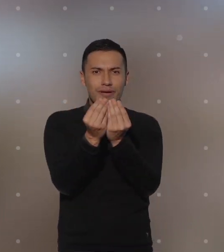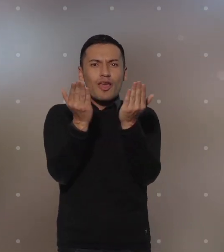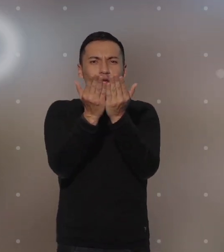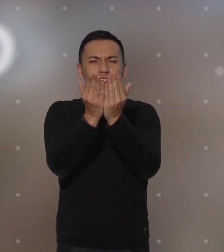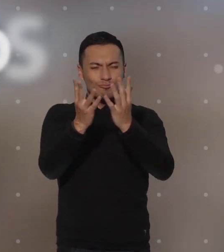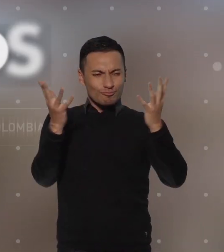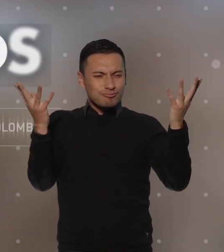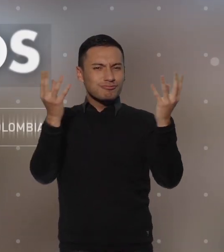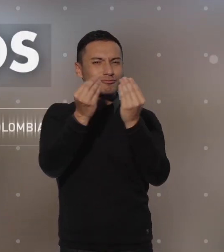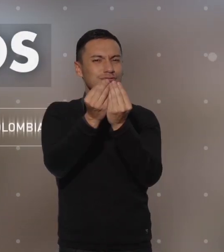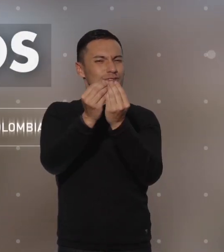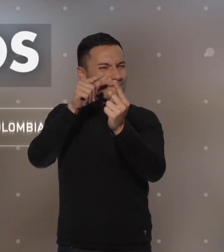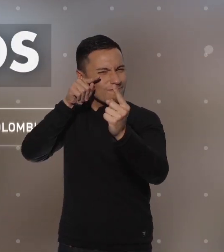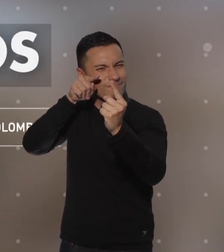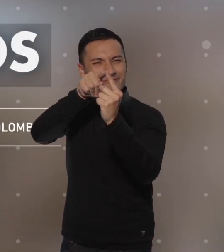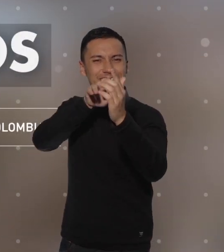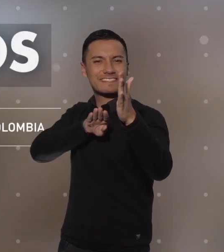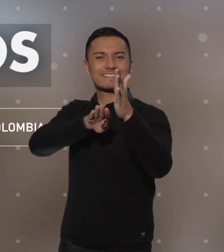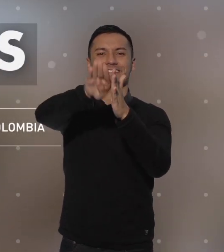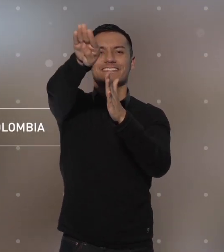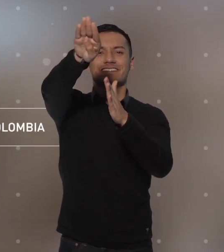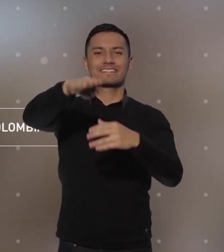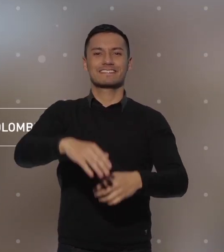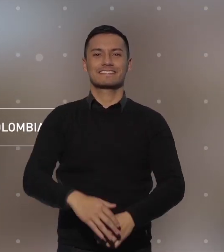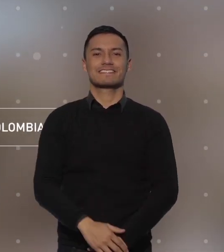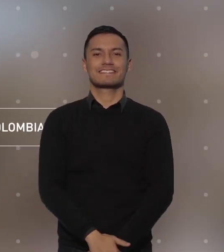Educación con todos y para todos.